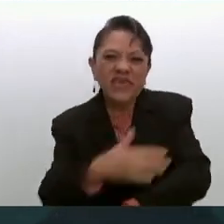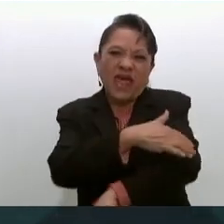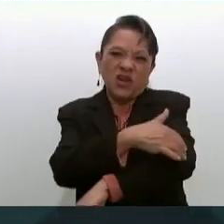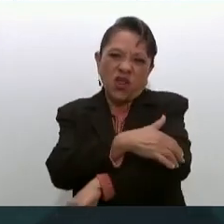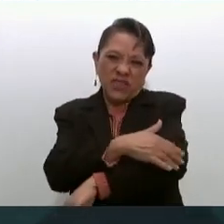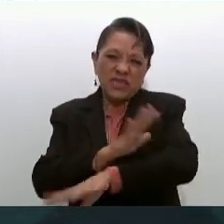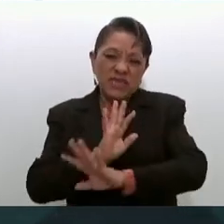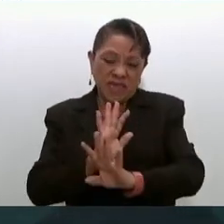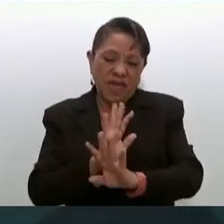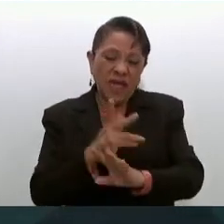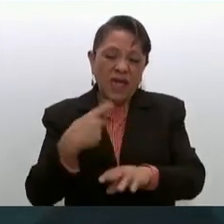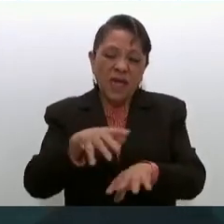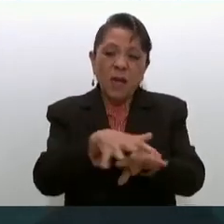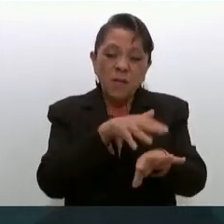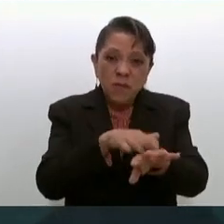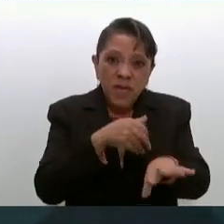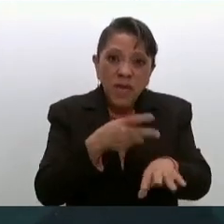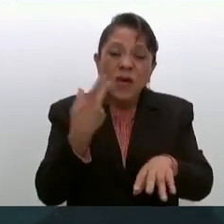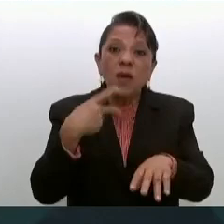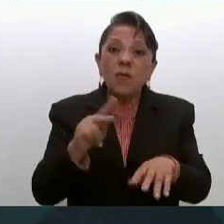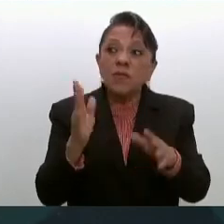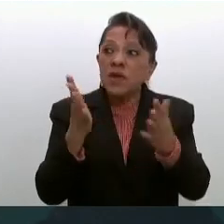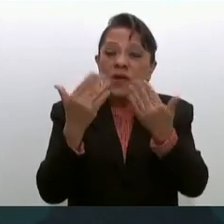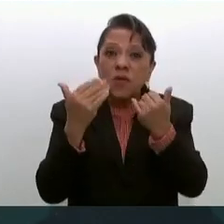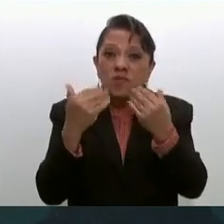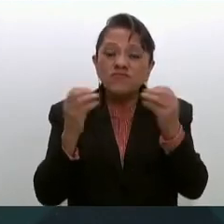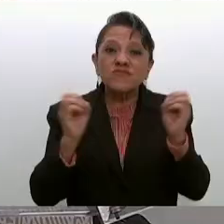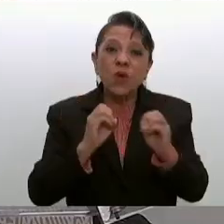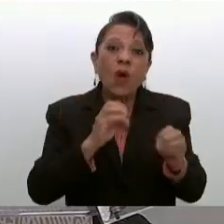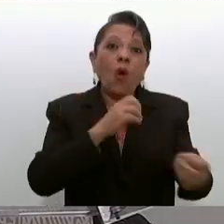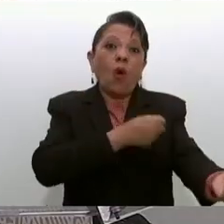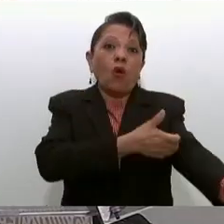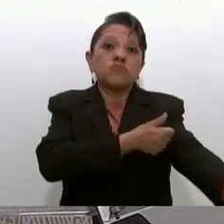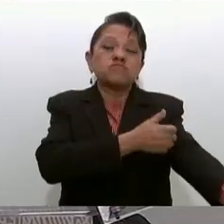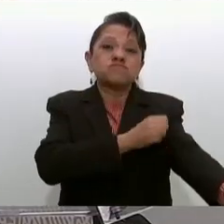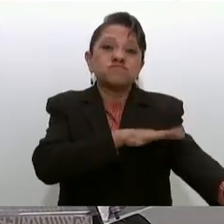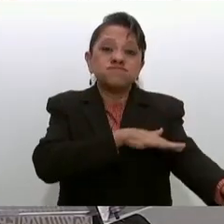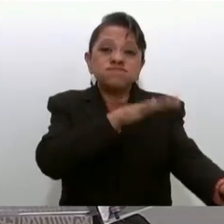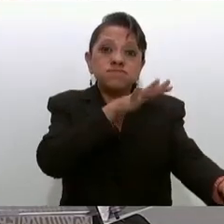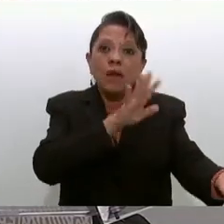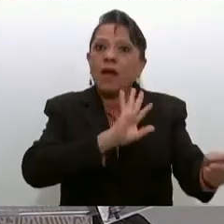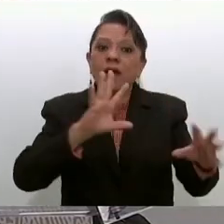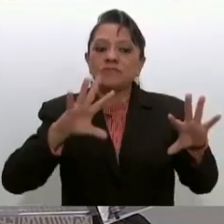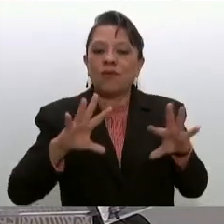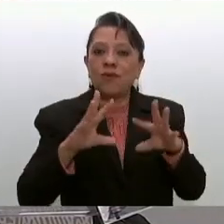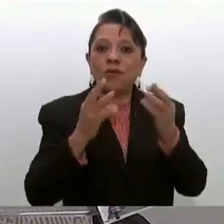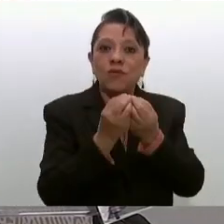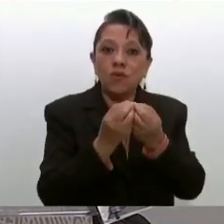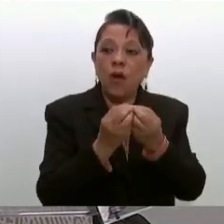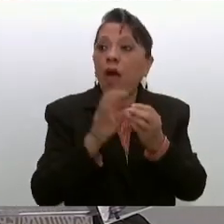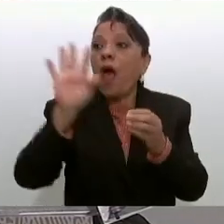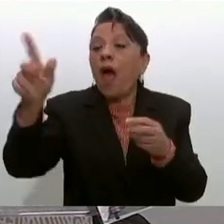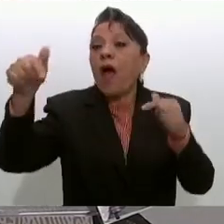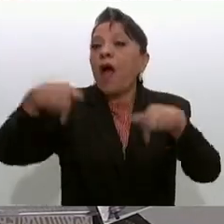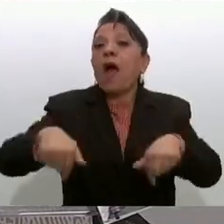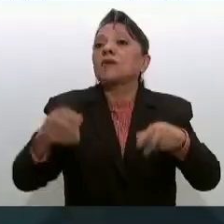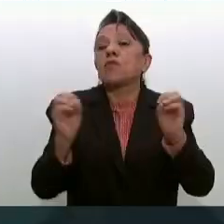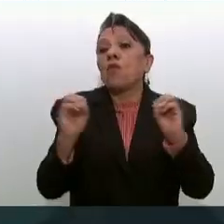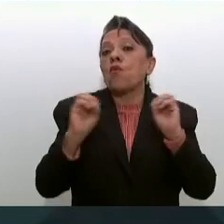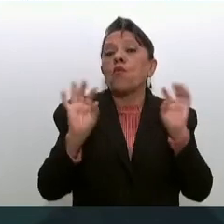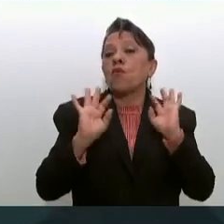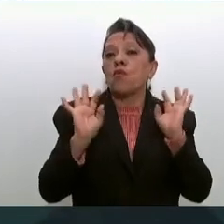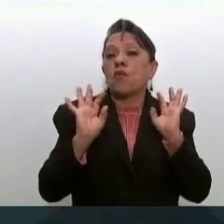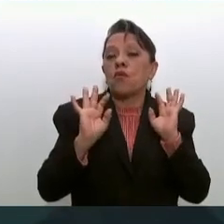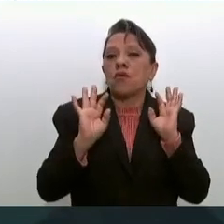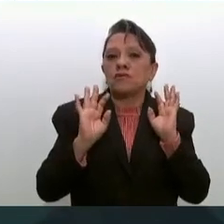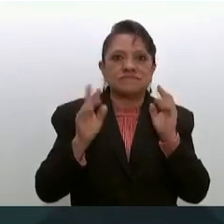algo obesidad o por decir algo problemas de hipertensión debe ser integral no decir esto no me toca y esto los médicos tienen que